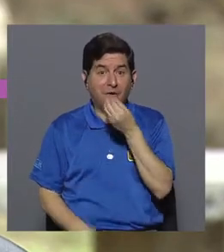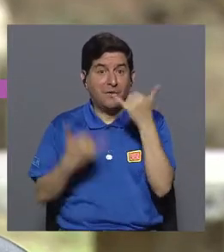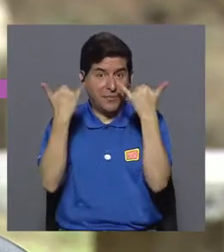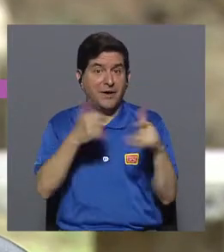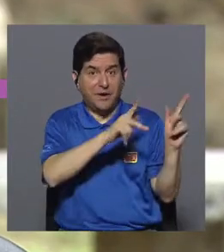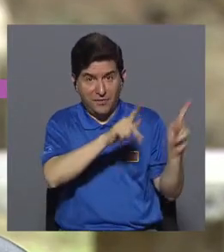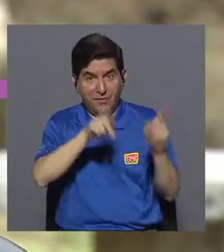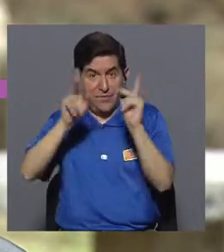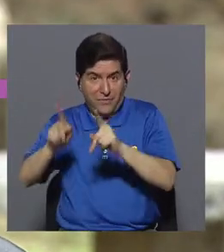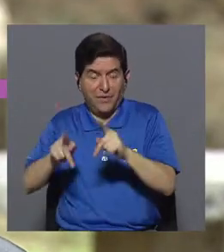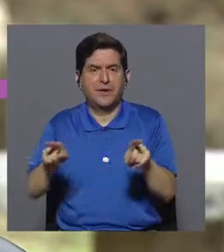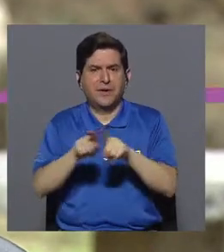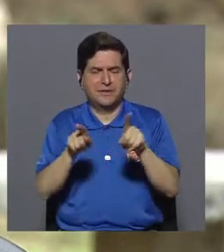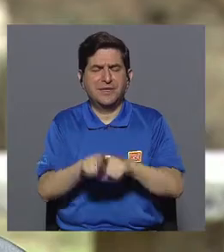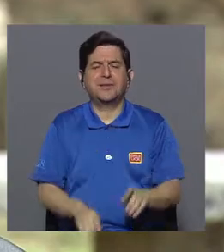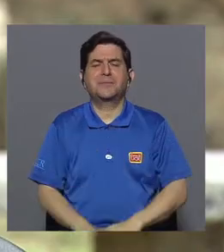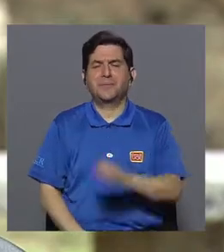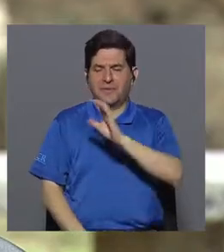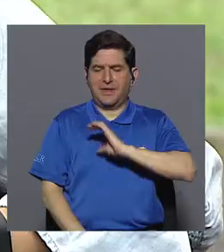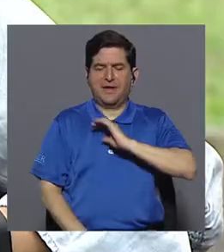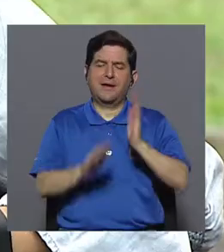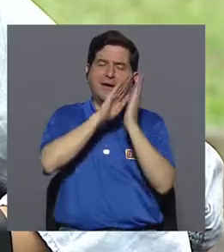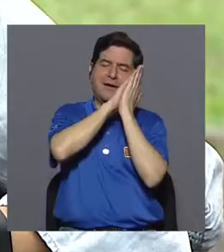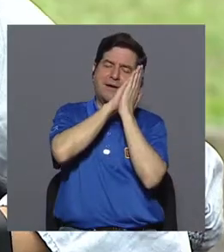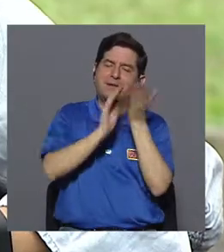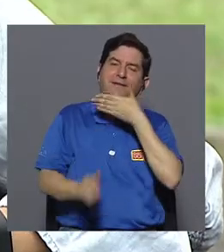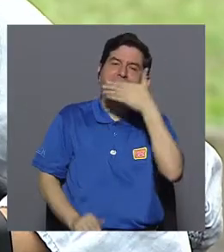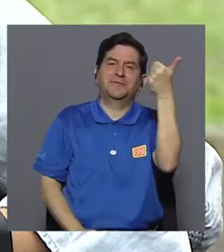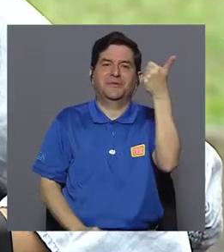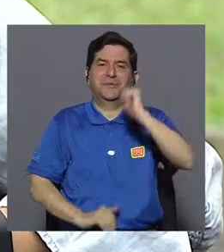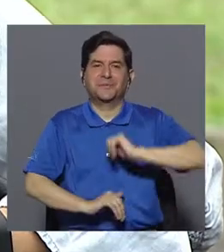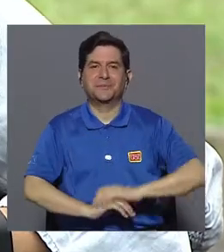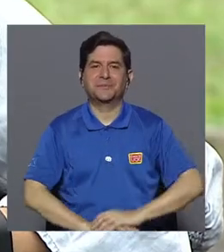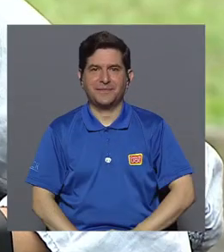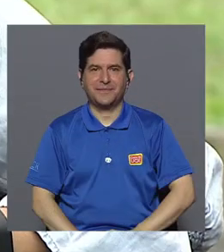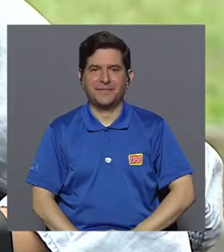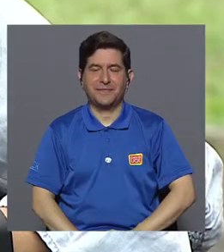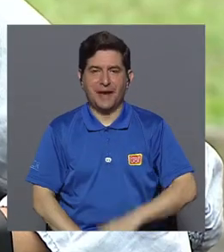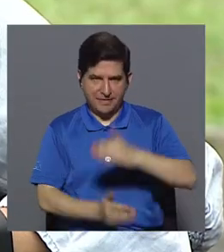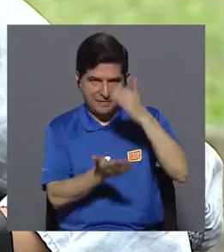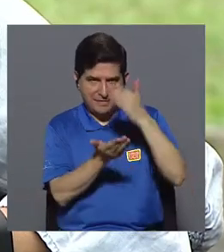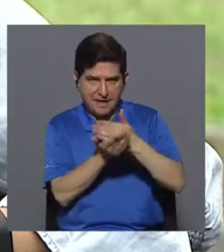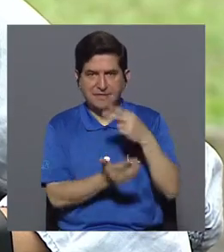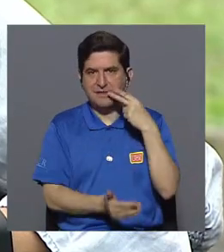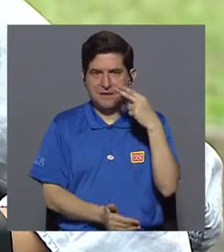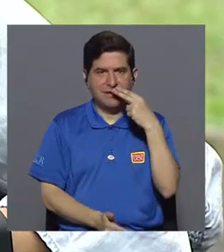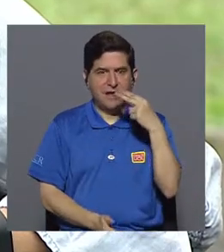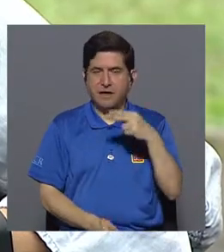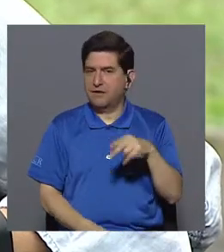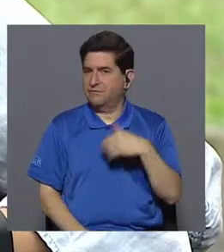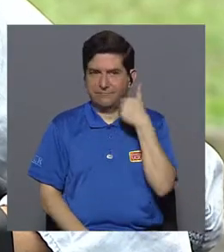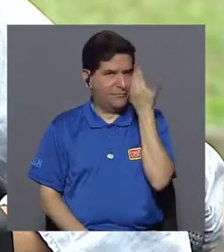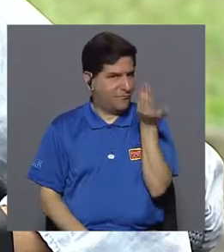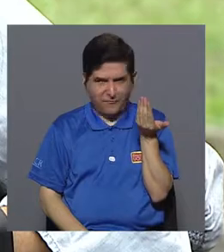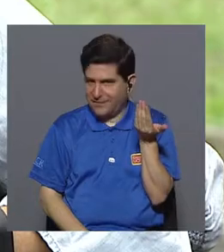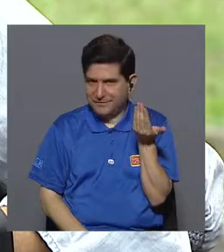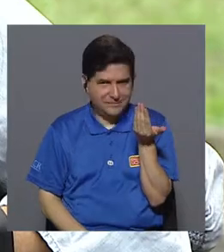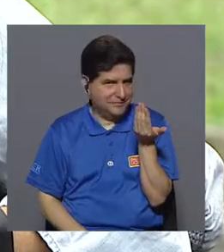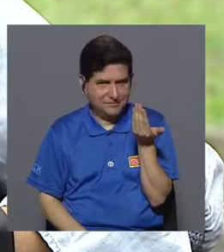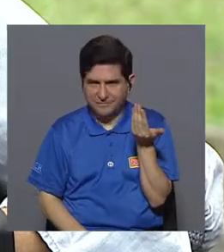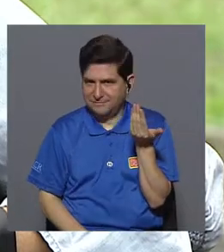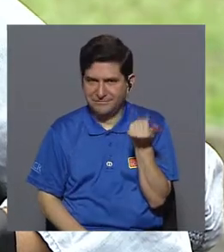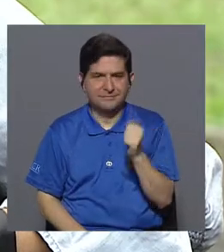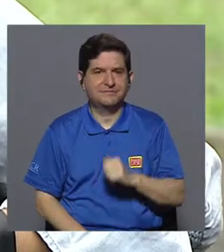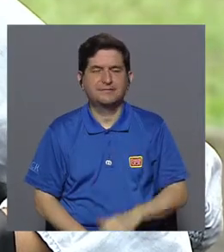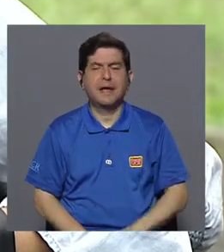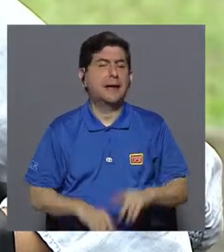mejor calidad de sueño en ellos. Dejar de fumar no es fácil, ¿cierto? ¿Hay